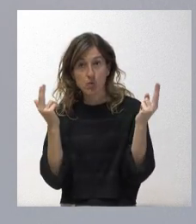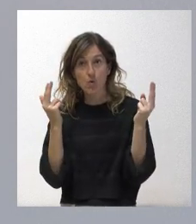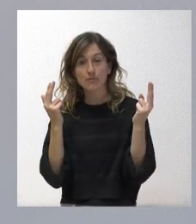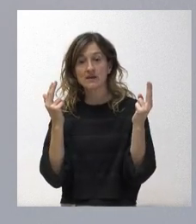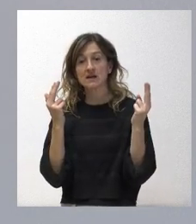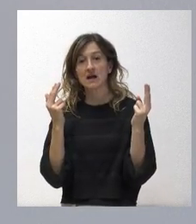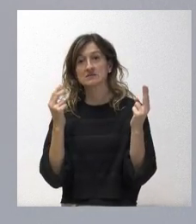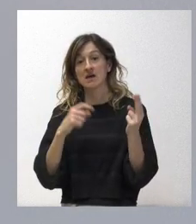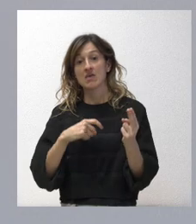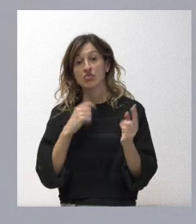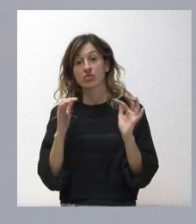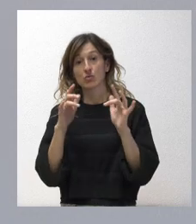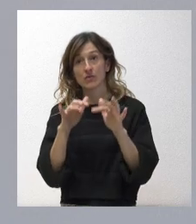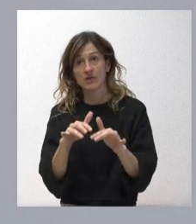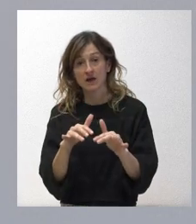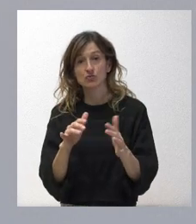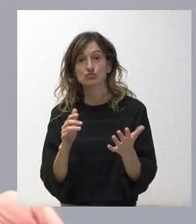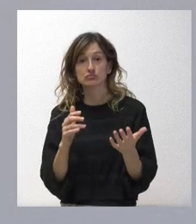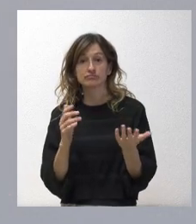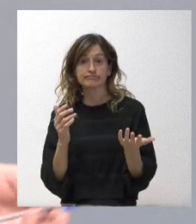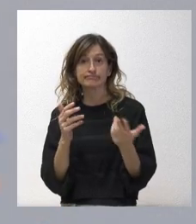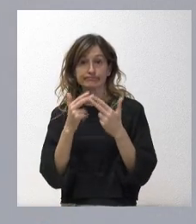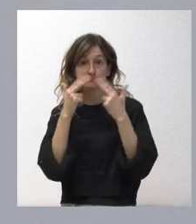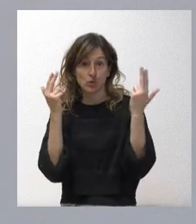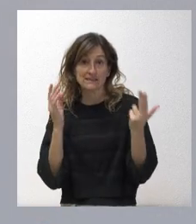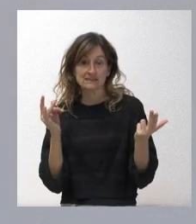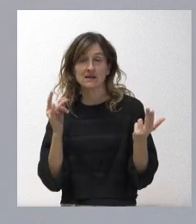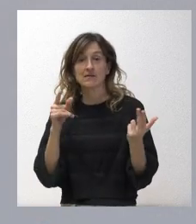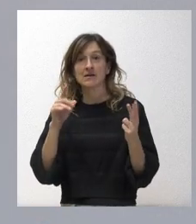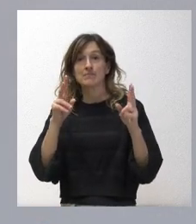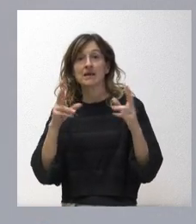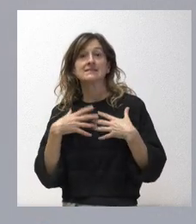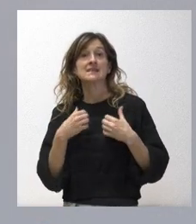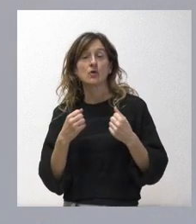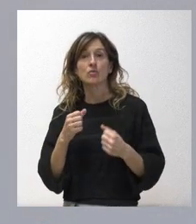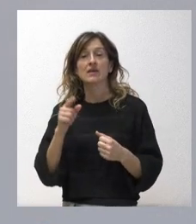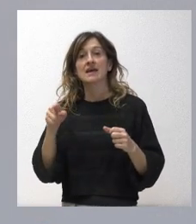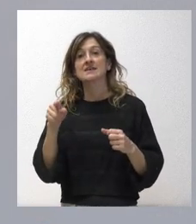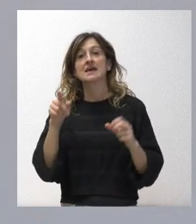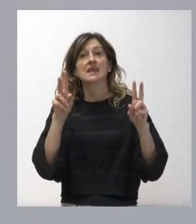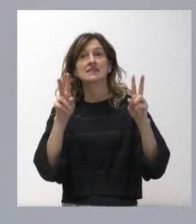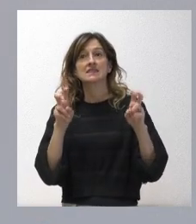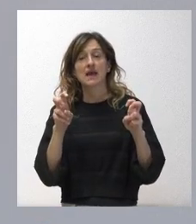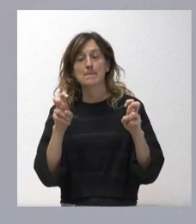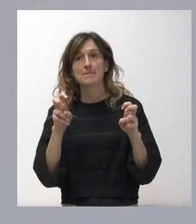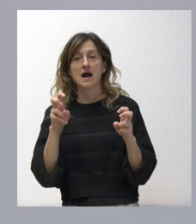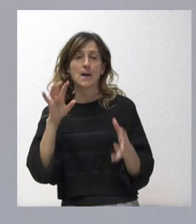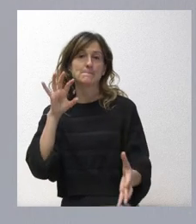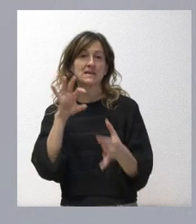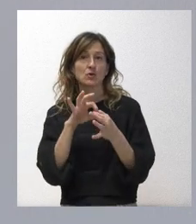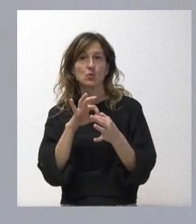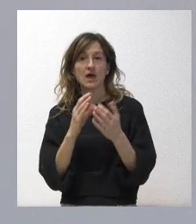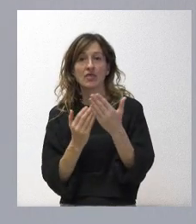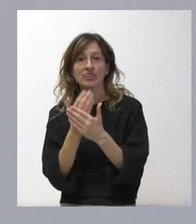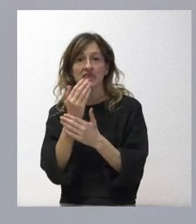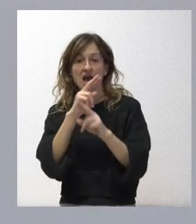ciudadanos, si estamos hablando de salud pública. Aquí no es una cuestión de salud pública, es una cuestión, lógicamente, vinculada a los días de luto